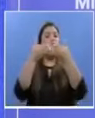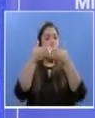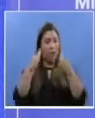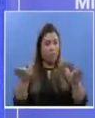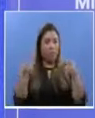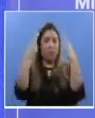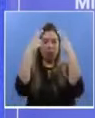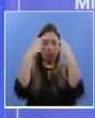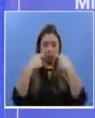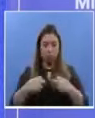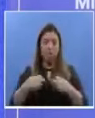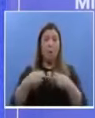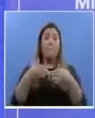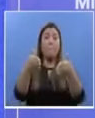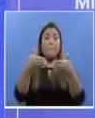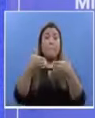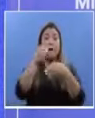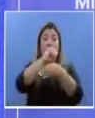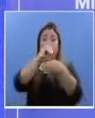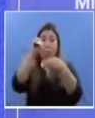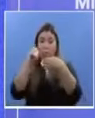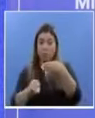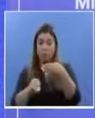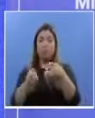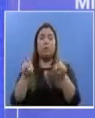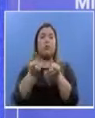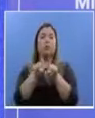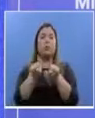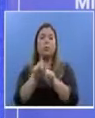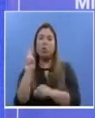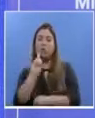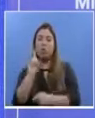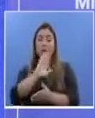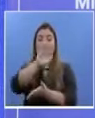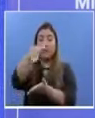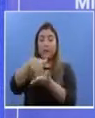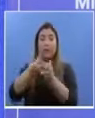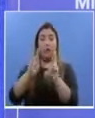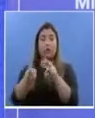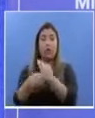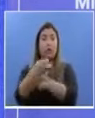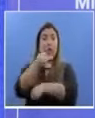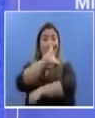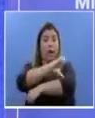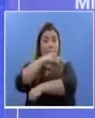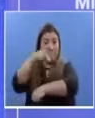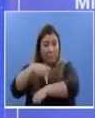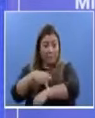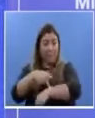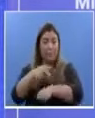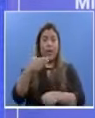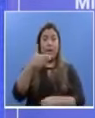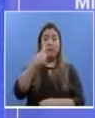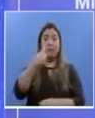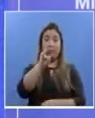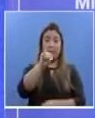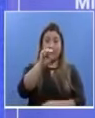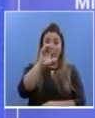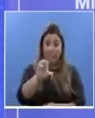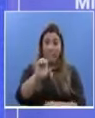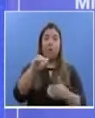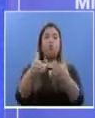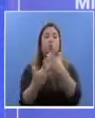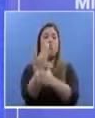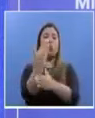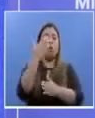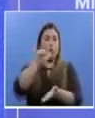así lo ameriten. Y en Panamá Oeste, el equipo va a estar trabajando en los centros de salud de Capira, Chame y Nueva Rayján. Todas las